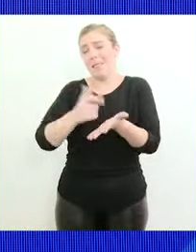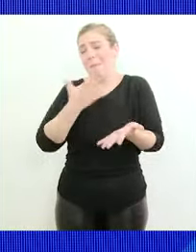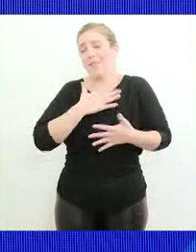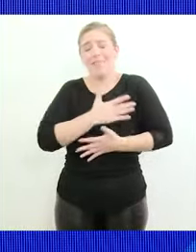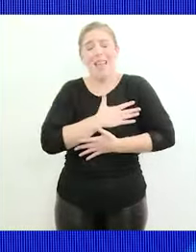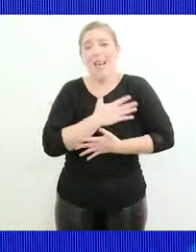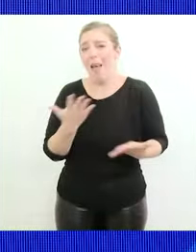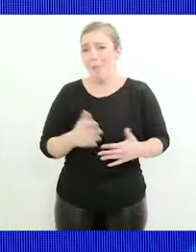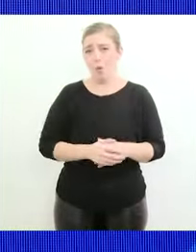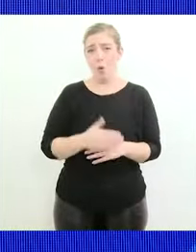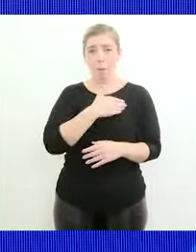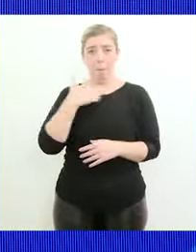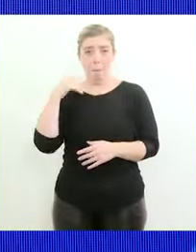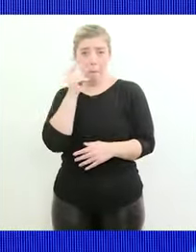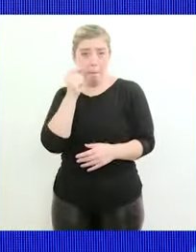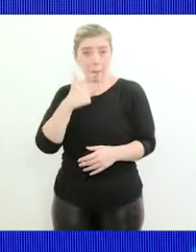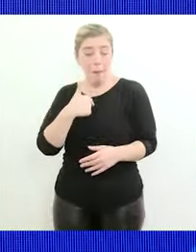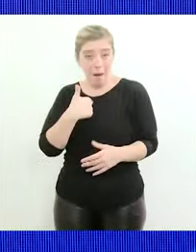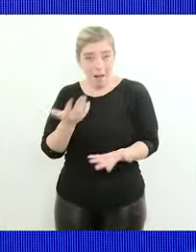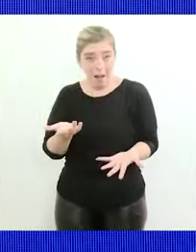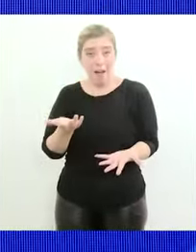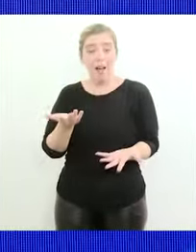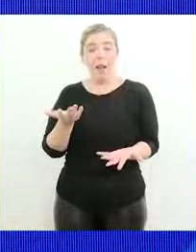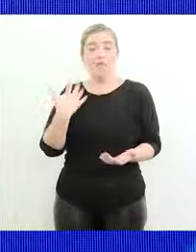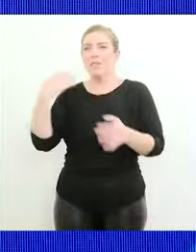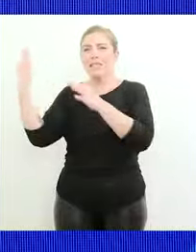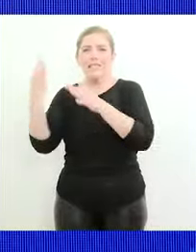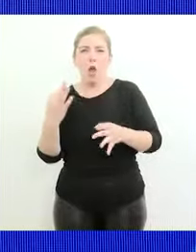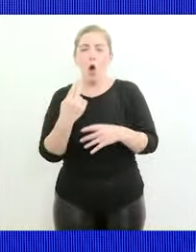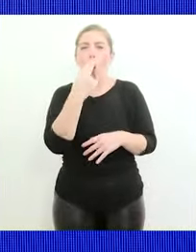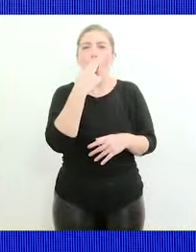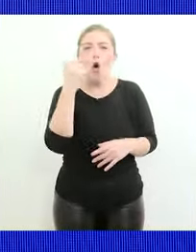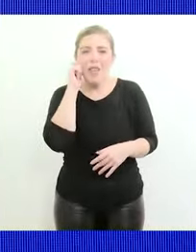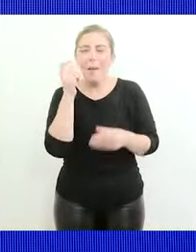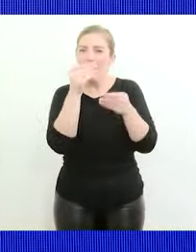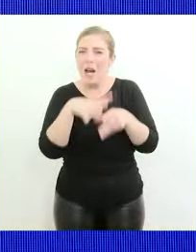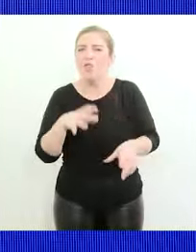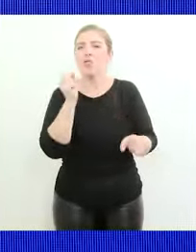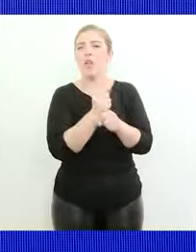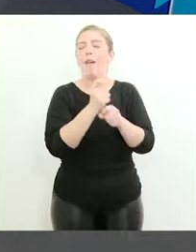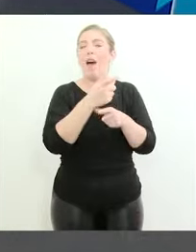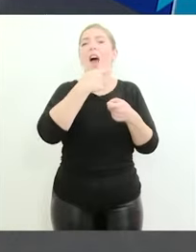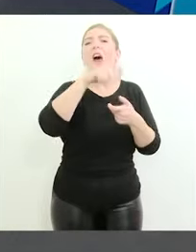mis viejos acá mi papá llegó y a los 11 años se puso a laburar el arbañil digamos